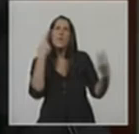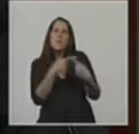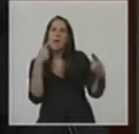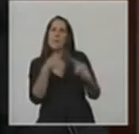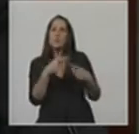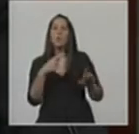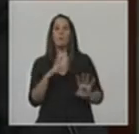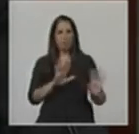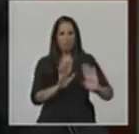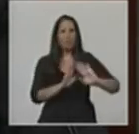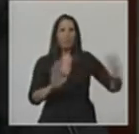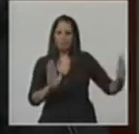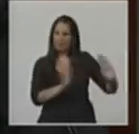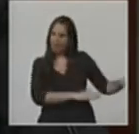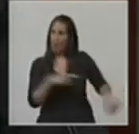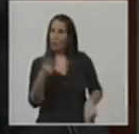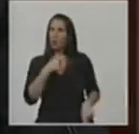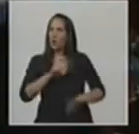fortaleciendo nuestra hermandad.